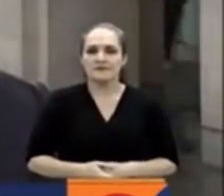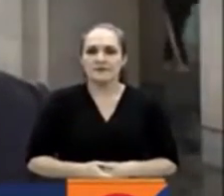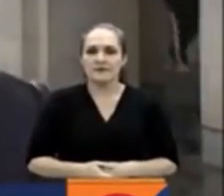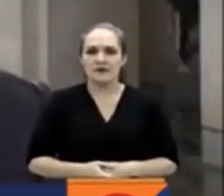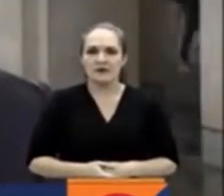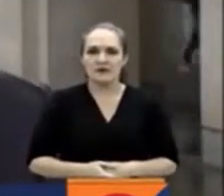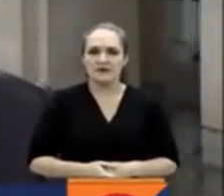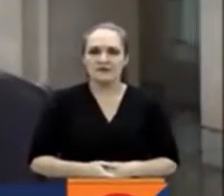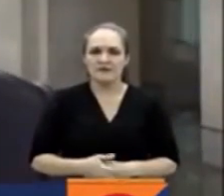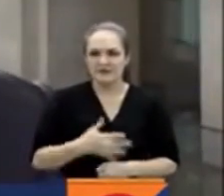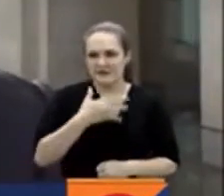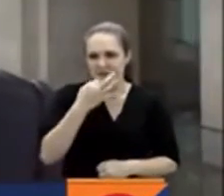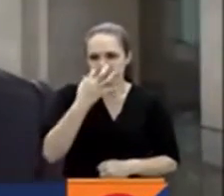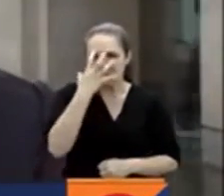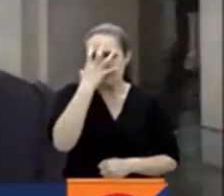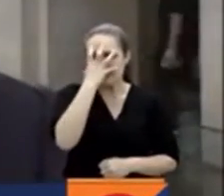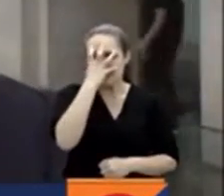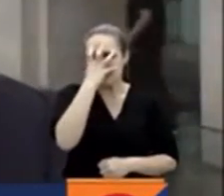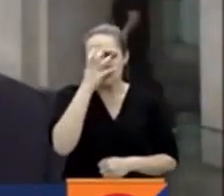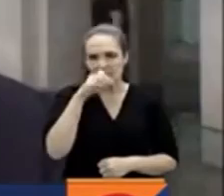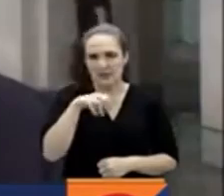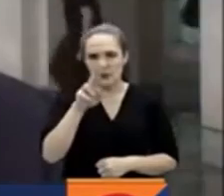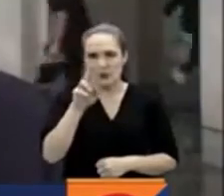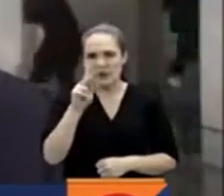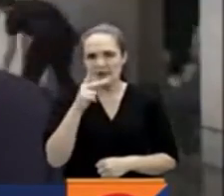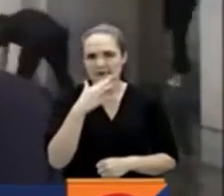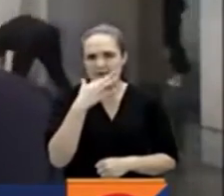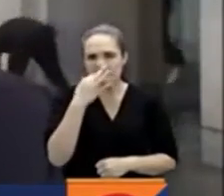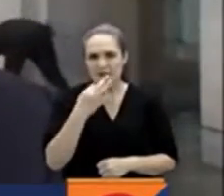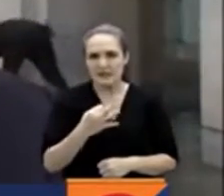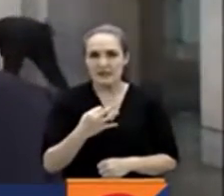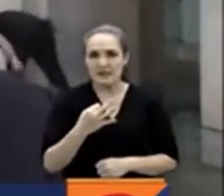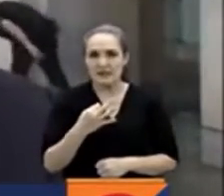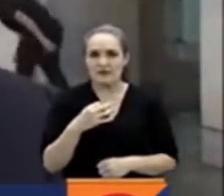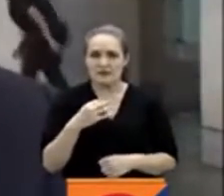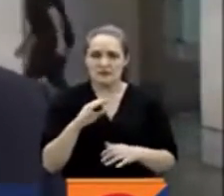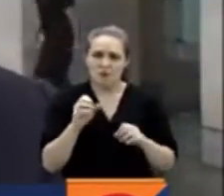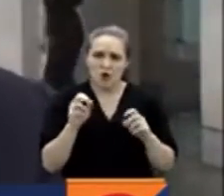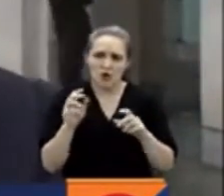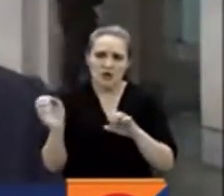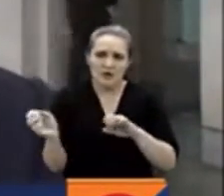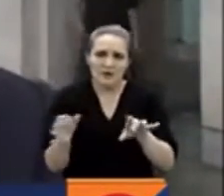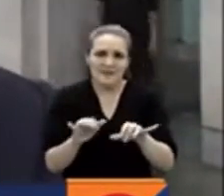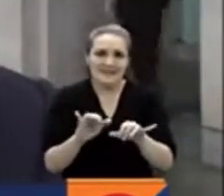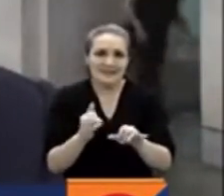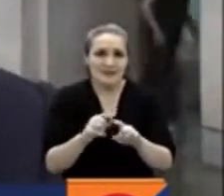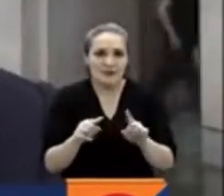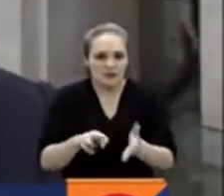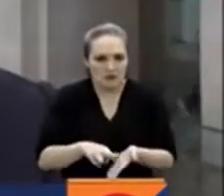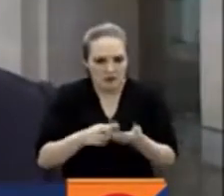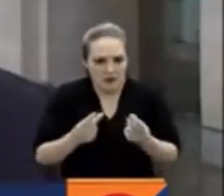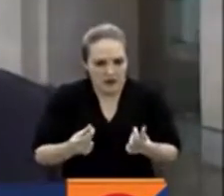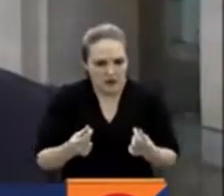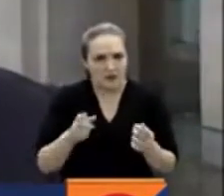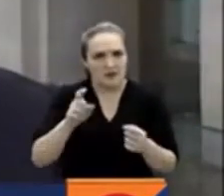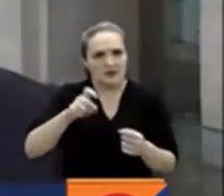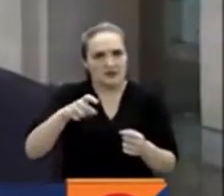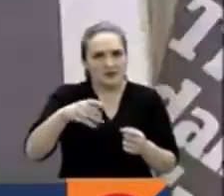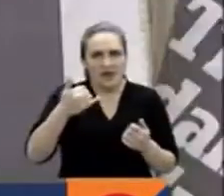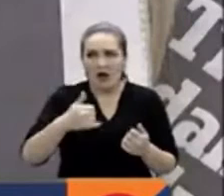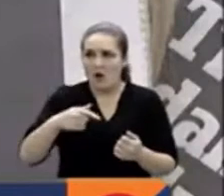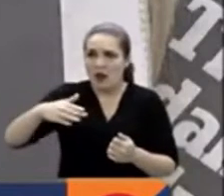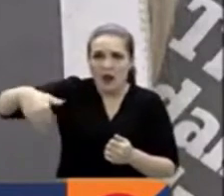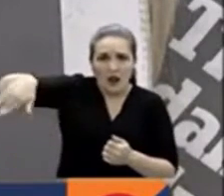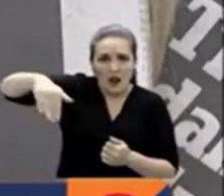Es un poco vergonzoso para el país, si te soy sincero. Es correcto que suceda, pero tenemos que recuperarnos bastante rápido, es mi